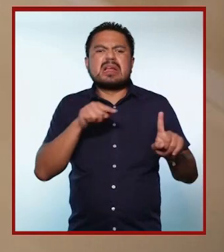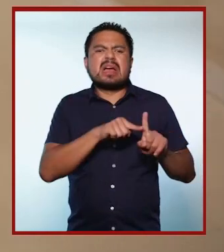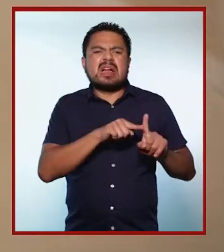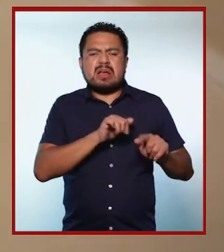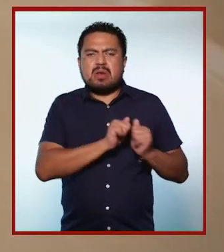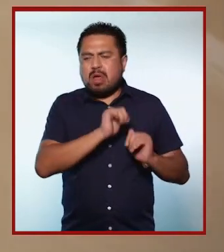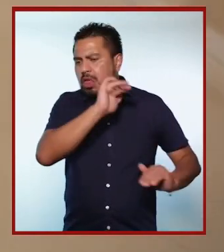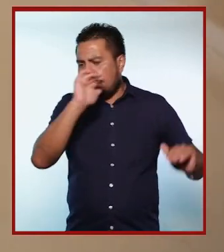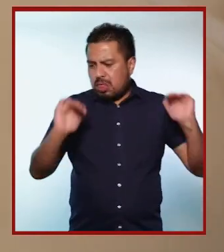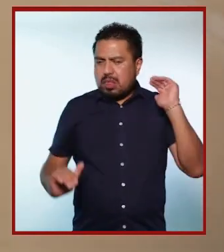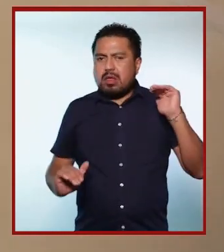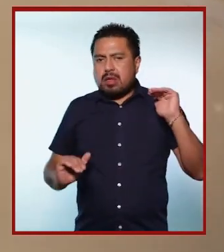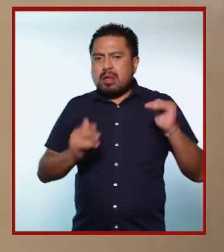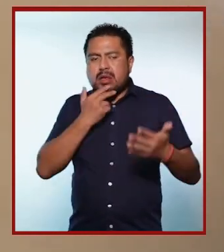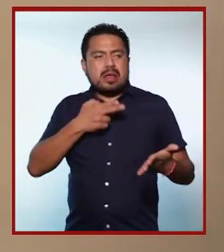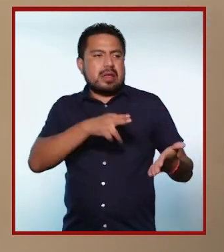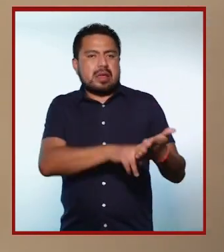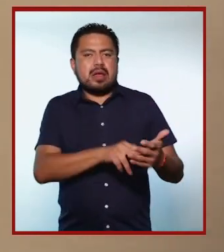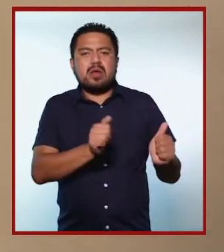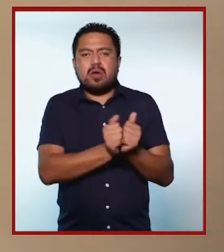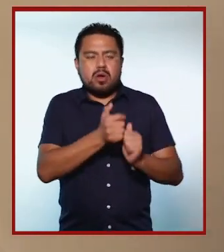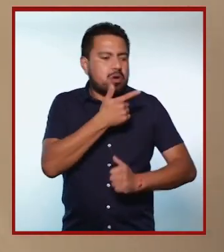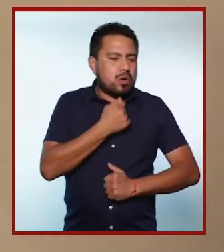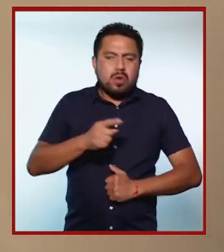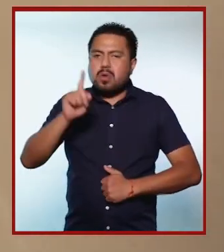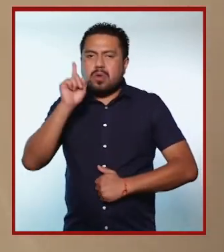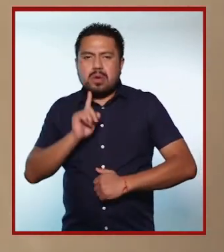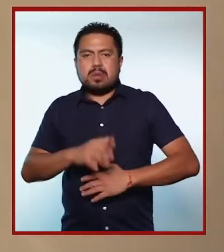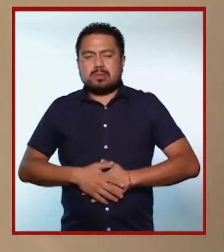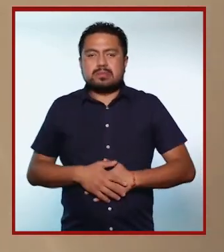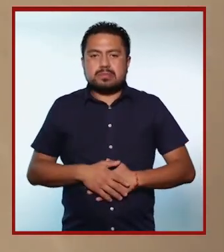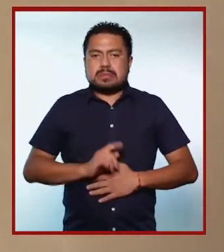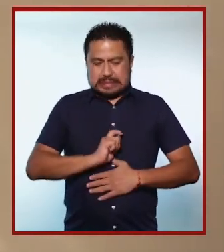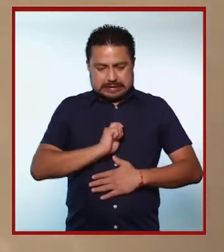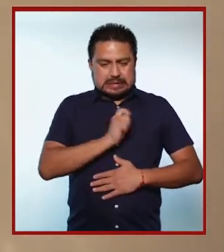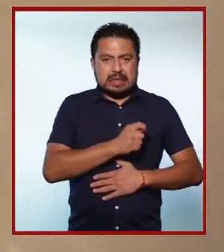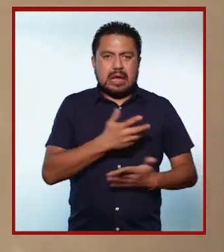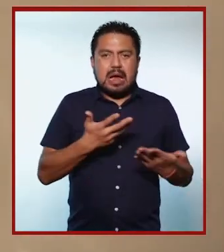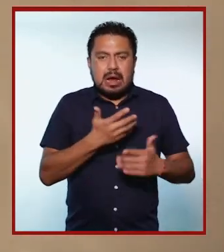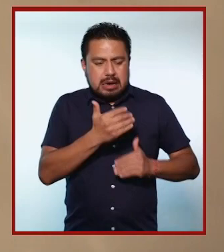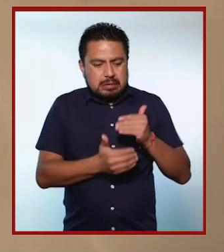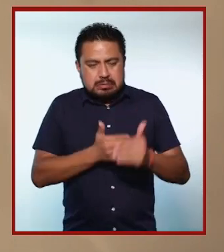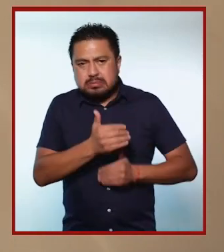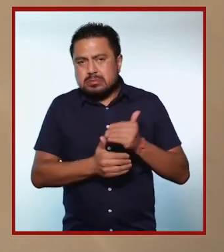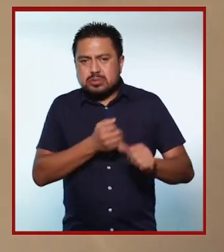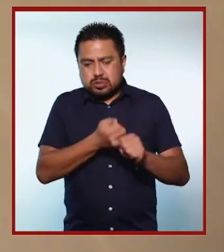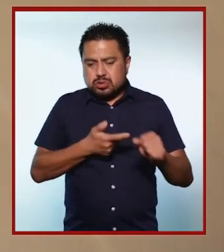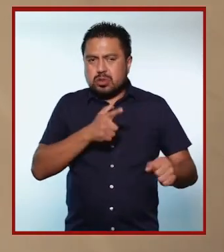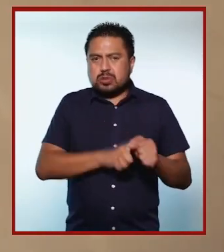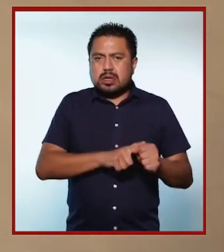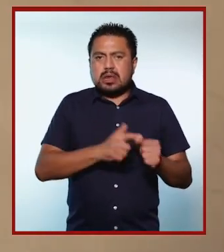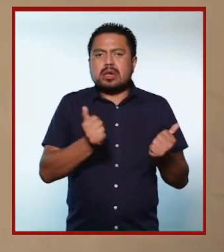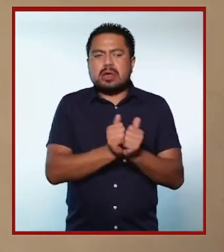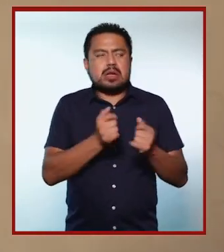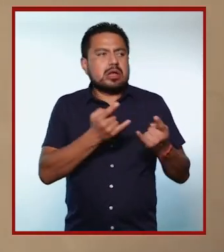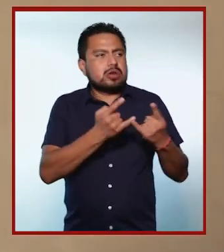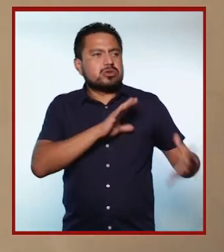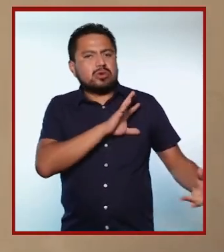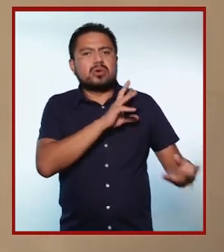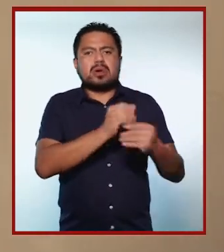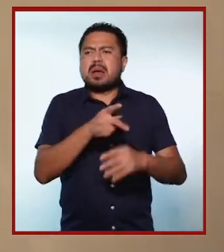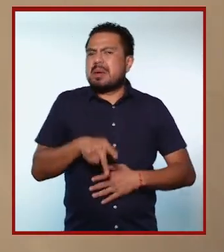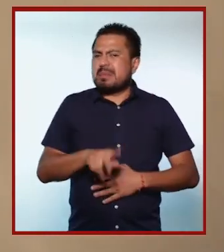acerca de las desigualdades y estereotipos entre hombres y mujeres que se han construido social y